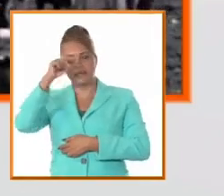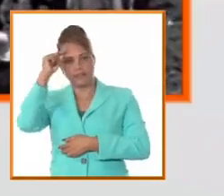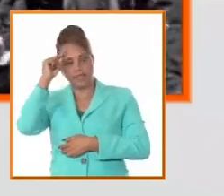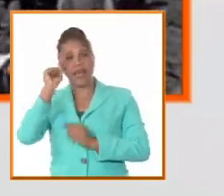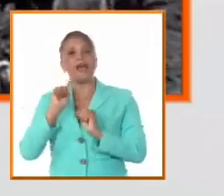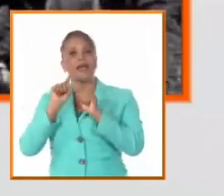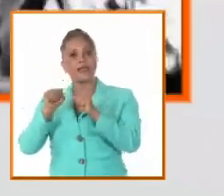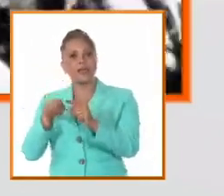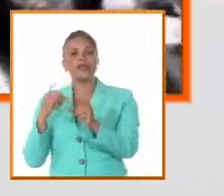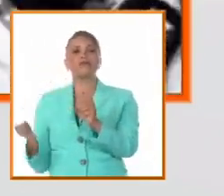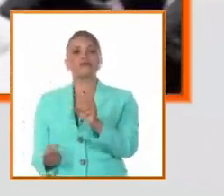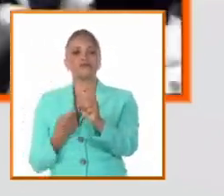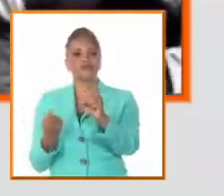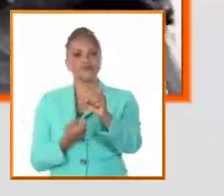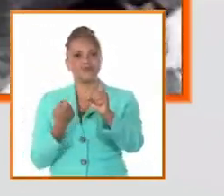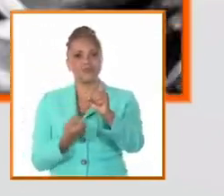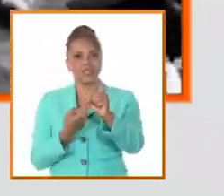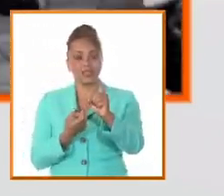entonces